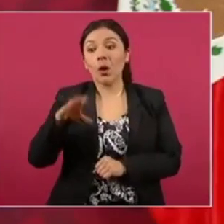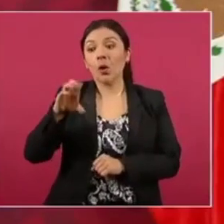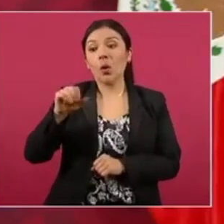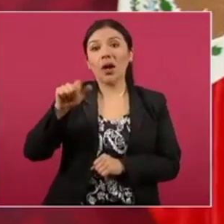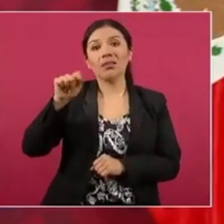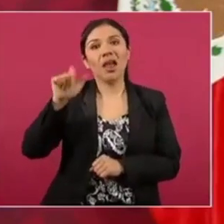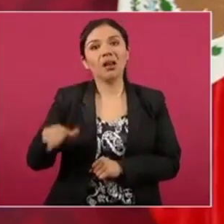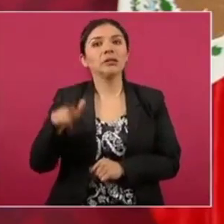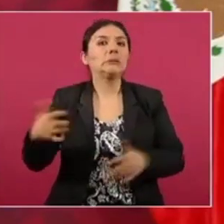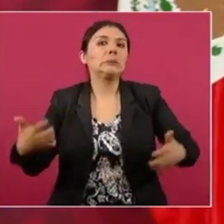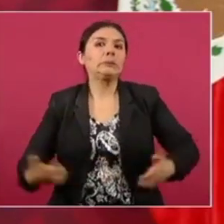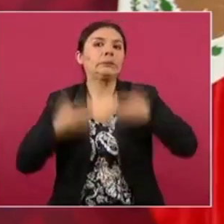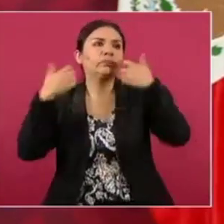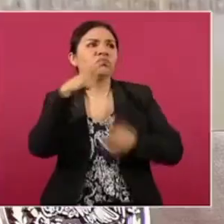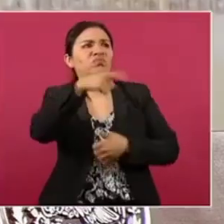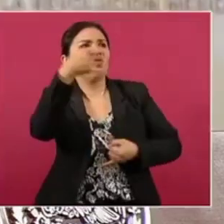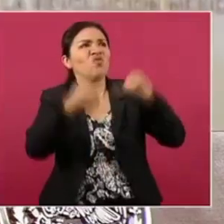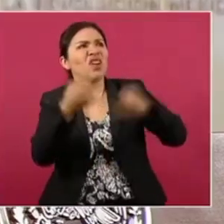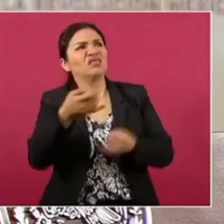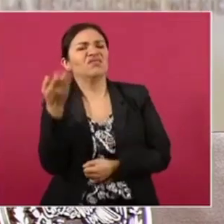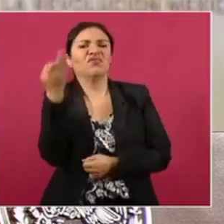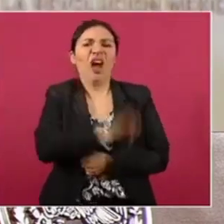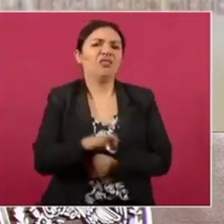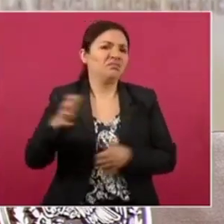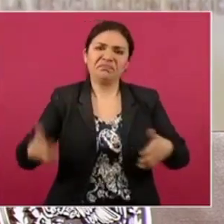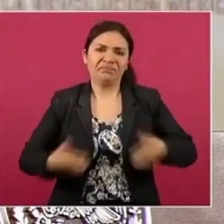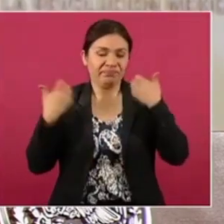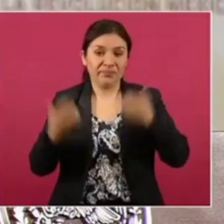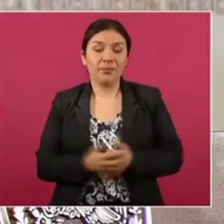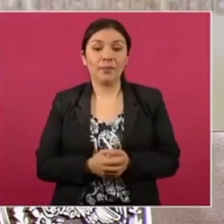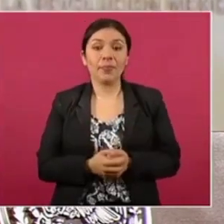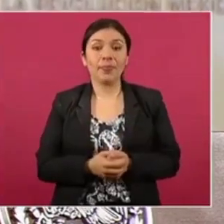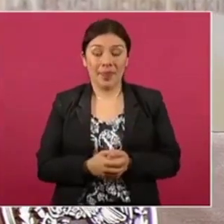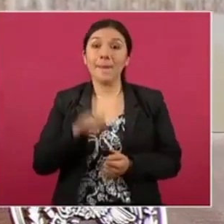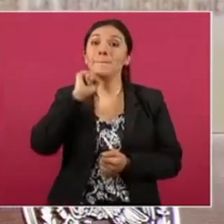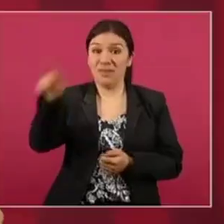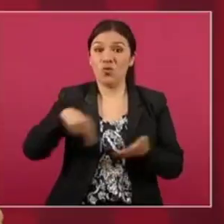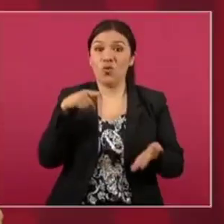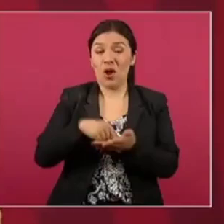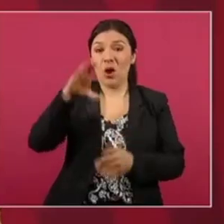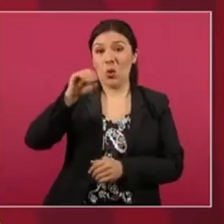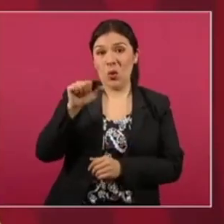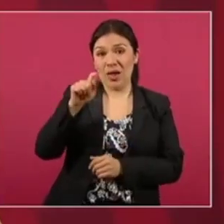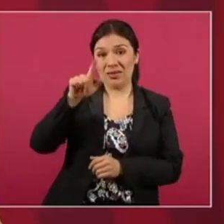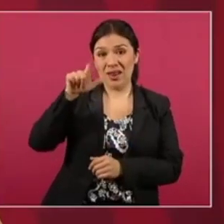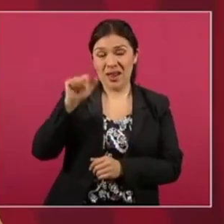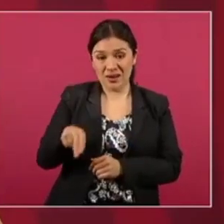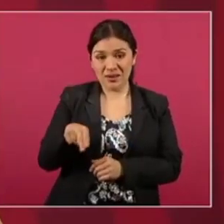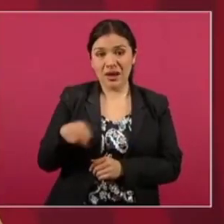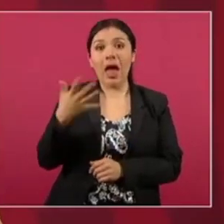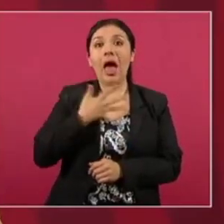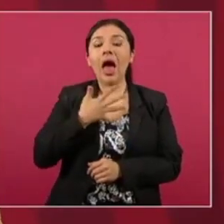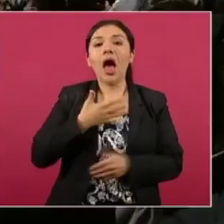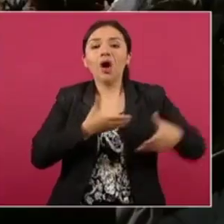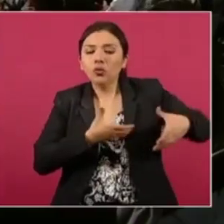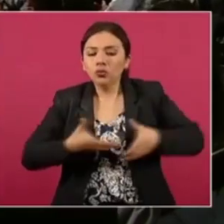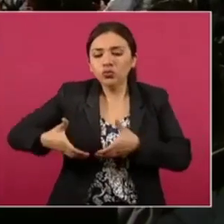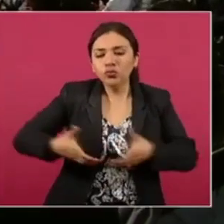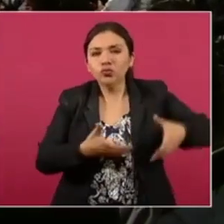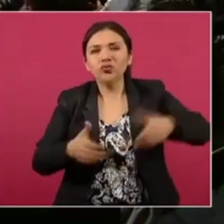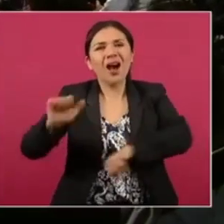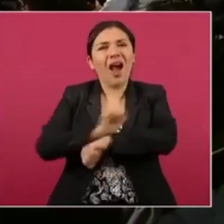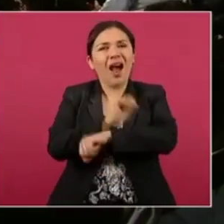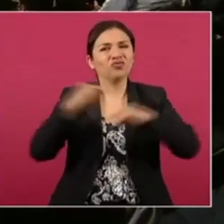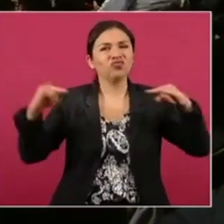no aceptan la resolución. Y ahí en Cuatrán pasa el camino la